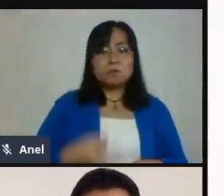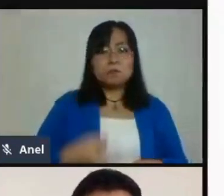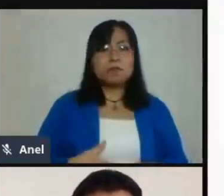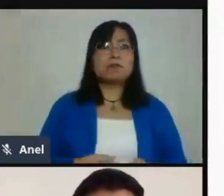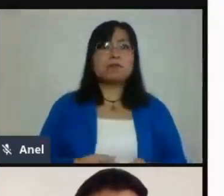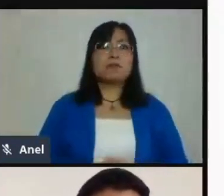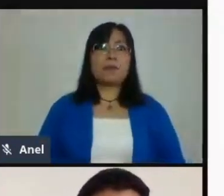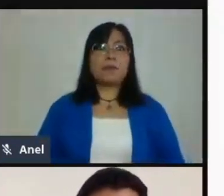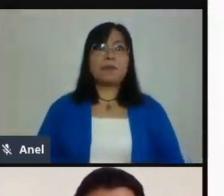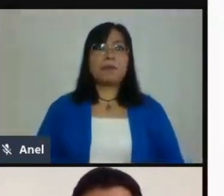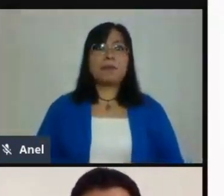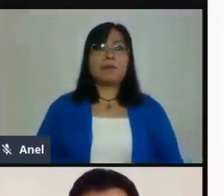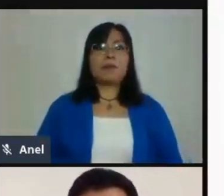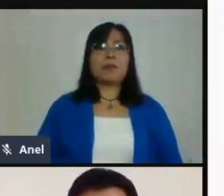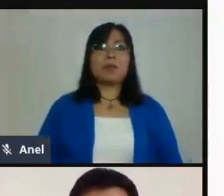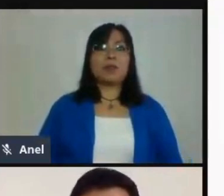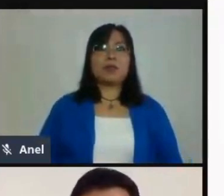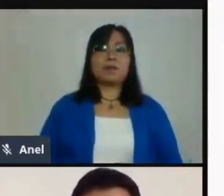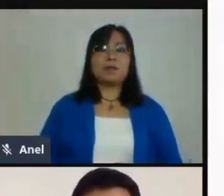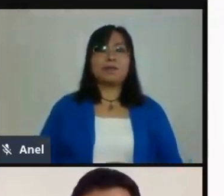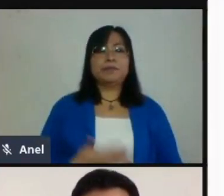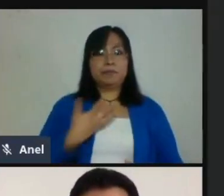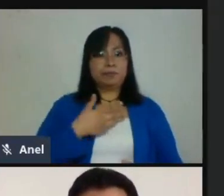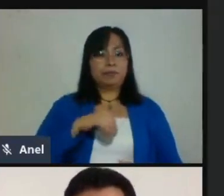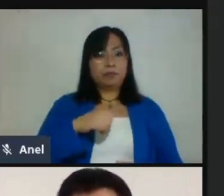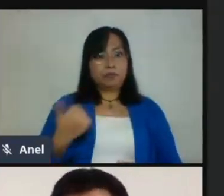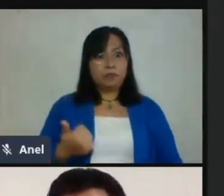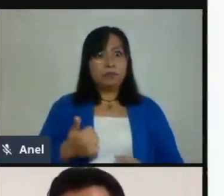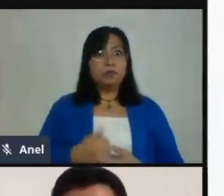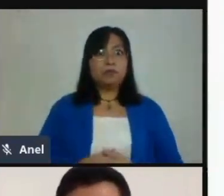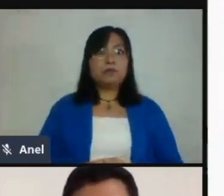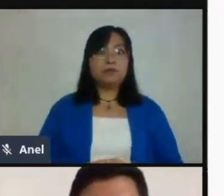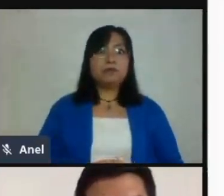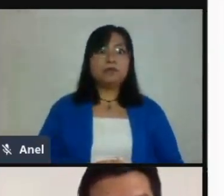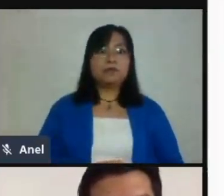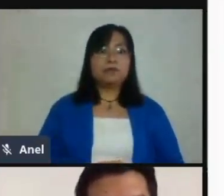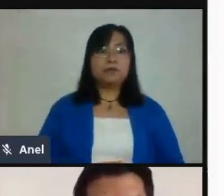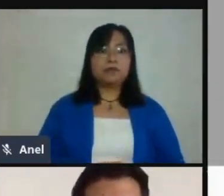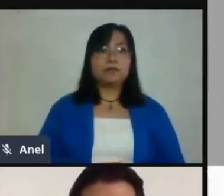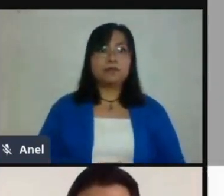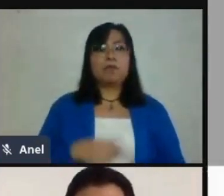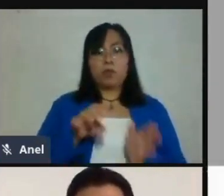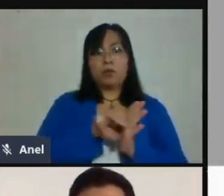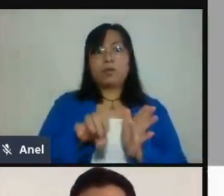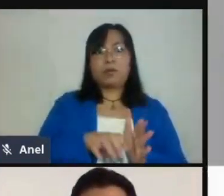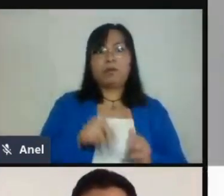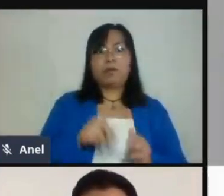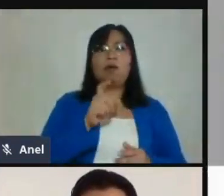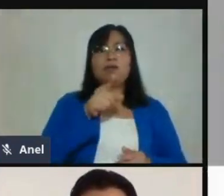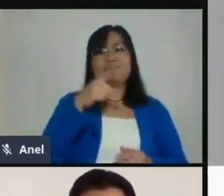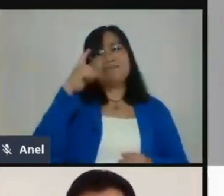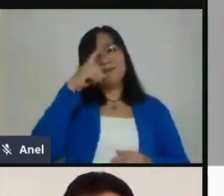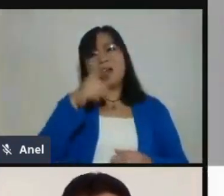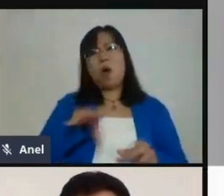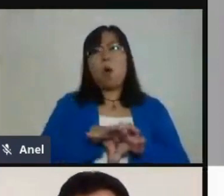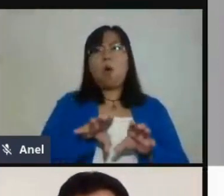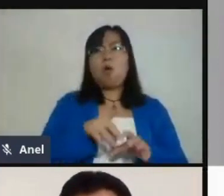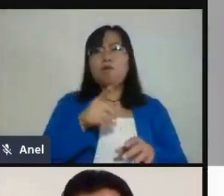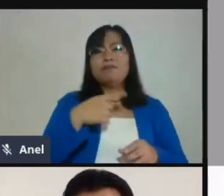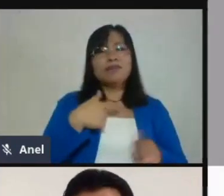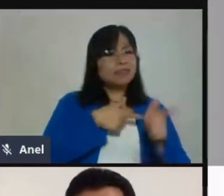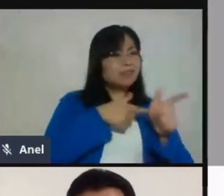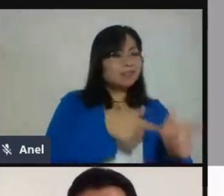digamos, necesario el tema del seguimiento, por ejemplo, en prepa Tehuacán tenemos